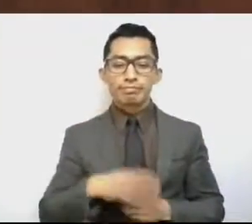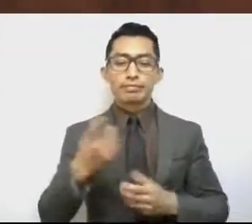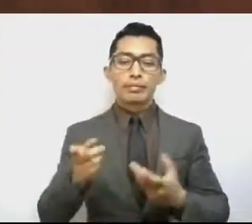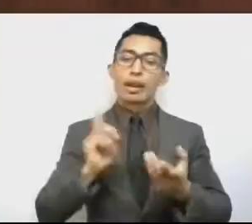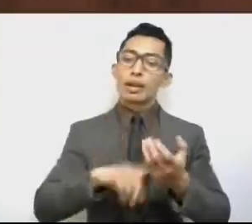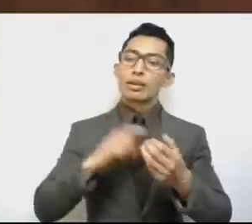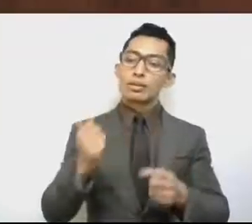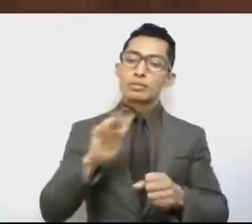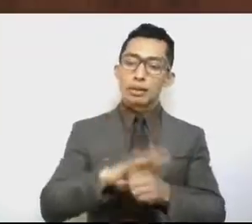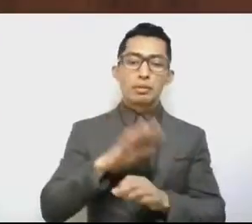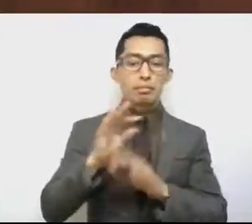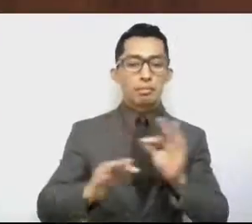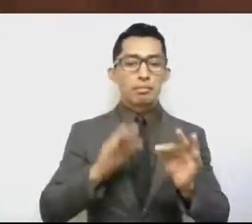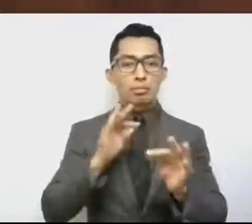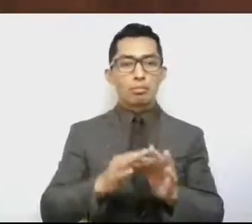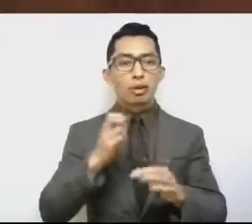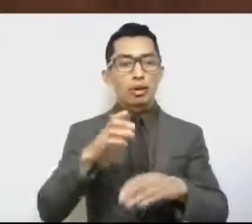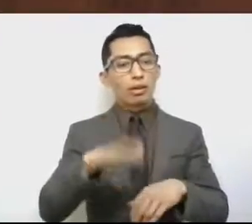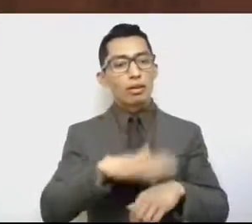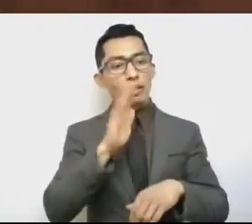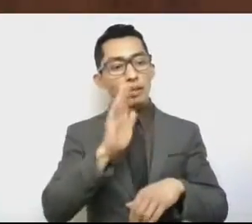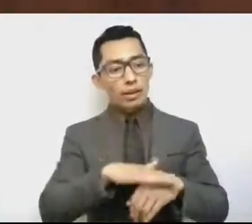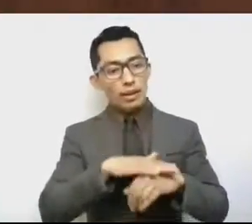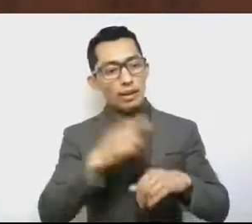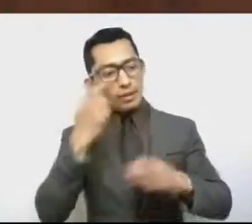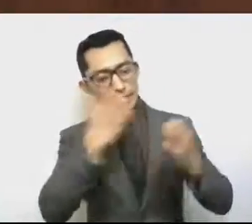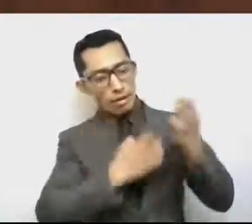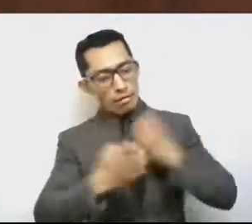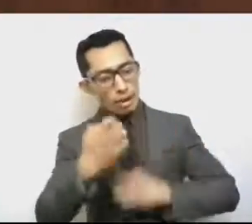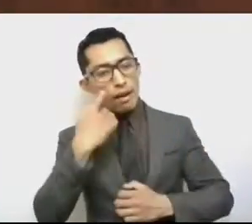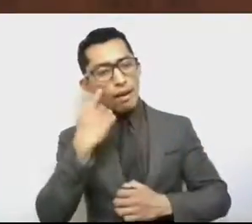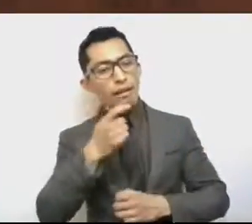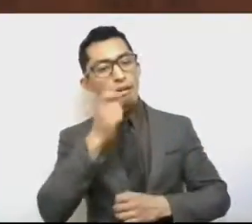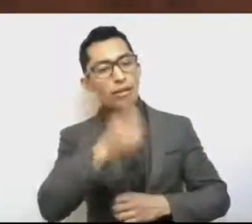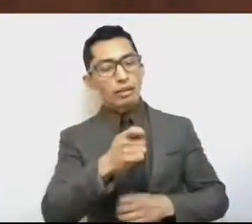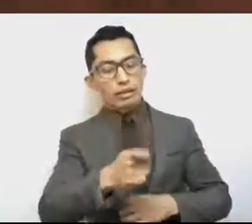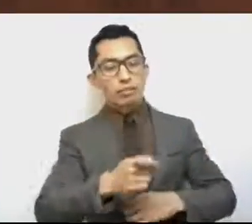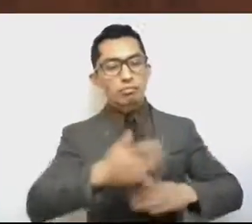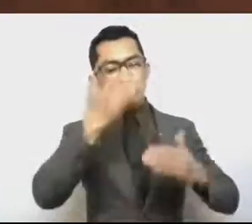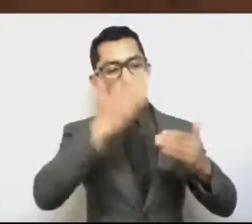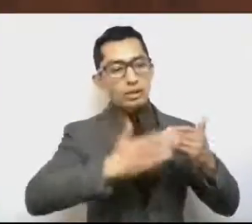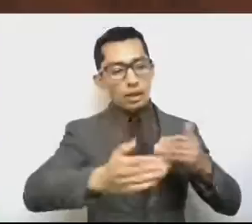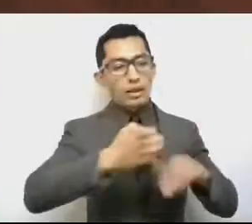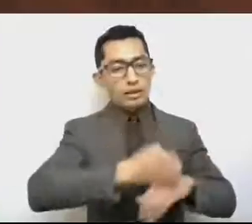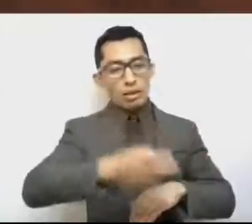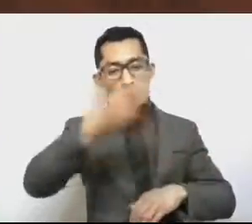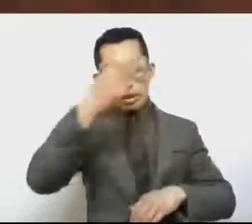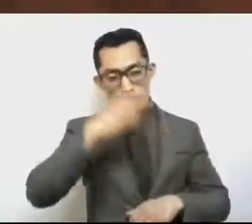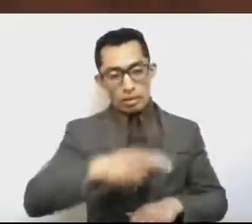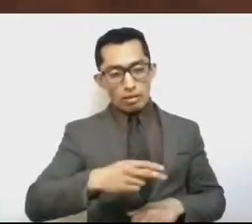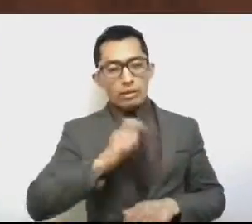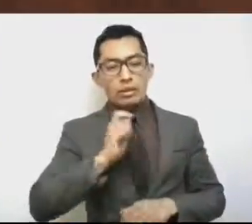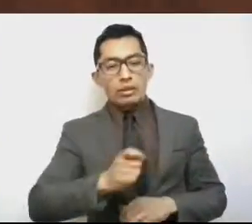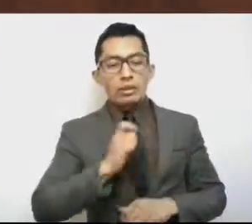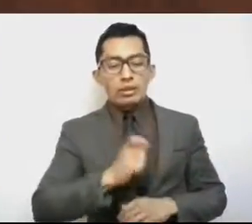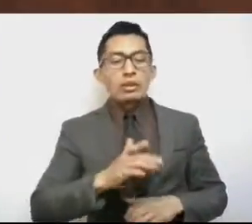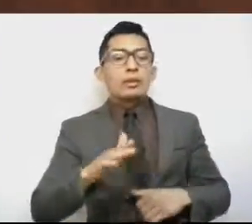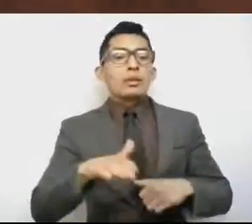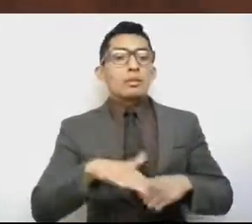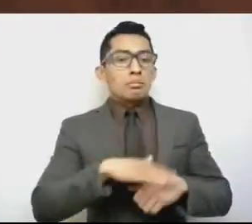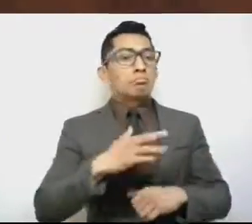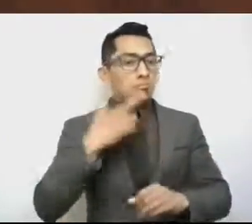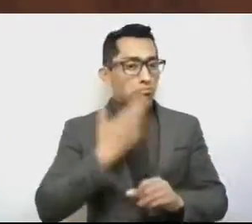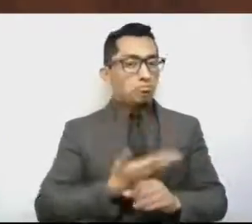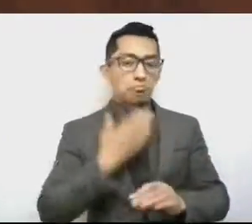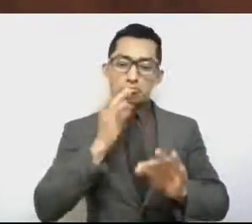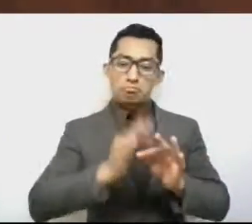Por ello, la calificadora Fitch Ratings manejó la calificación de largo plazo del Estado de México por el manejo responsable de las